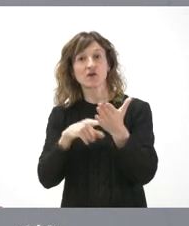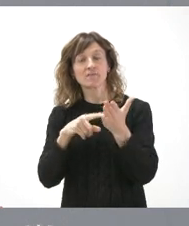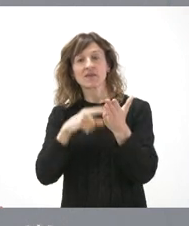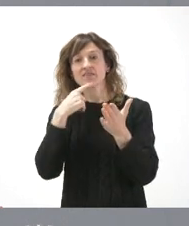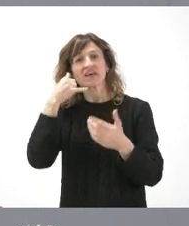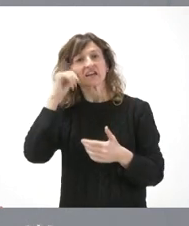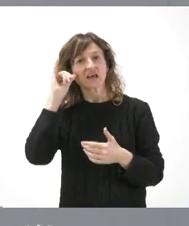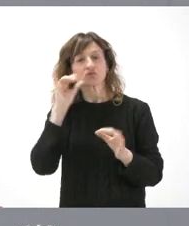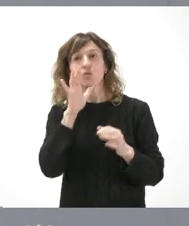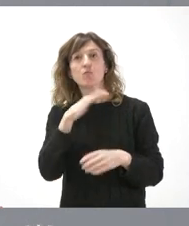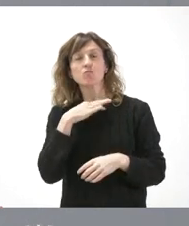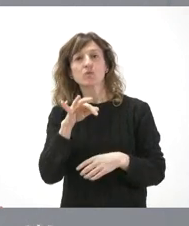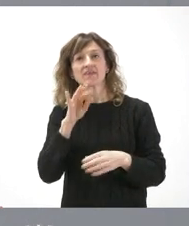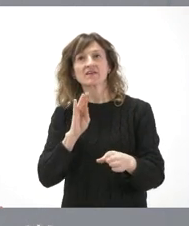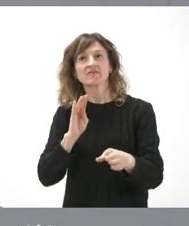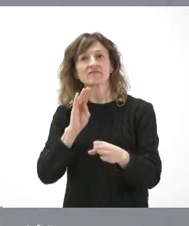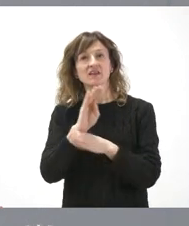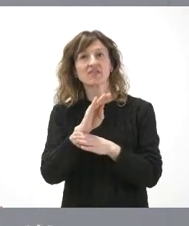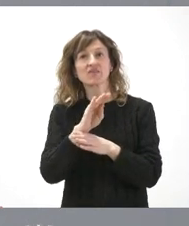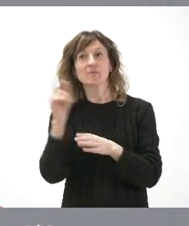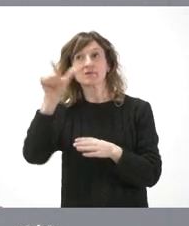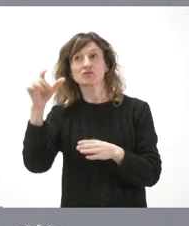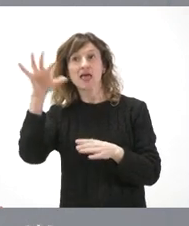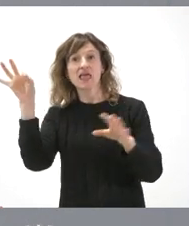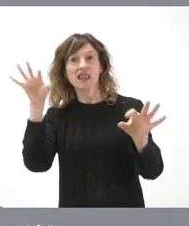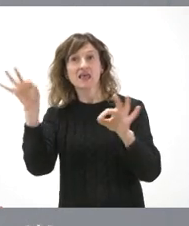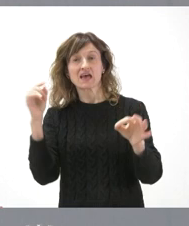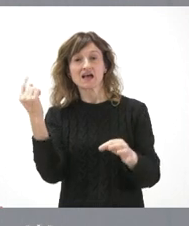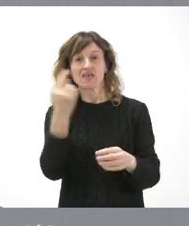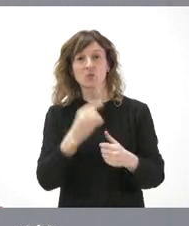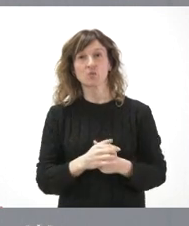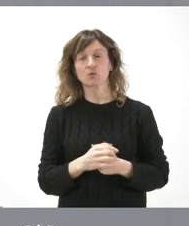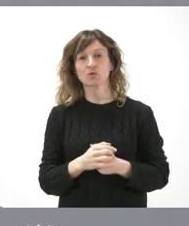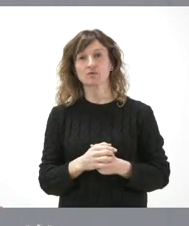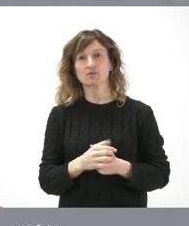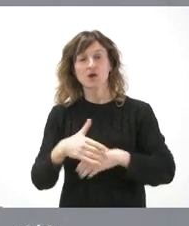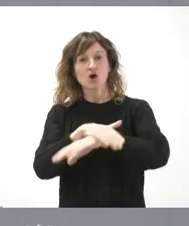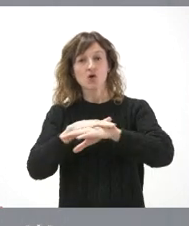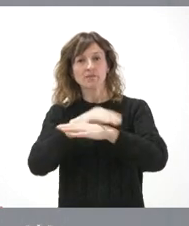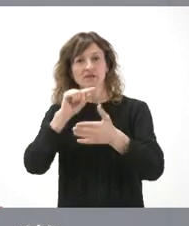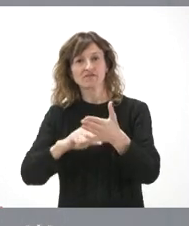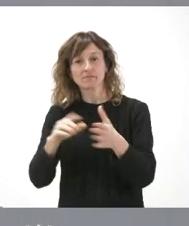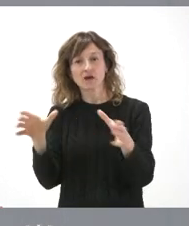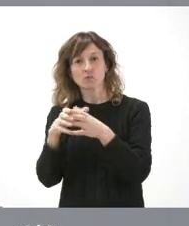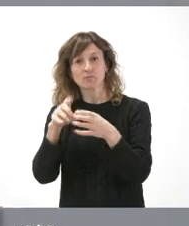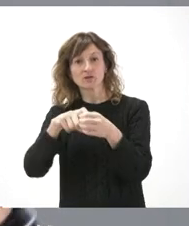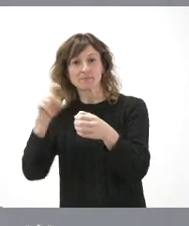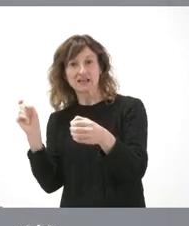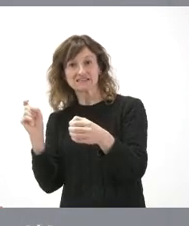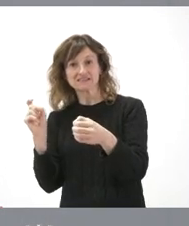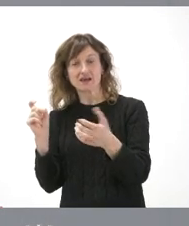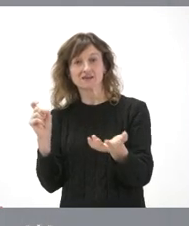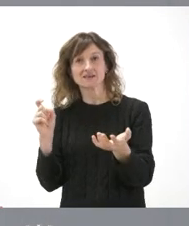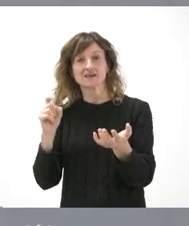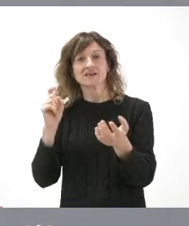un riesgo cierto de que pudiera haber una financiación a la carta, dadas las circunstancias, firmada por el Gobierno y los partidos separatistas y que luego se quiera